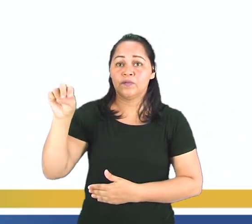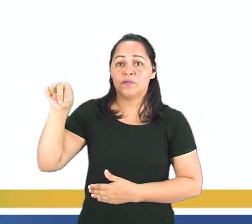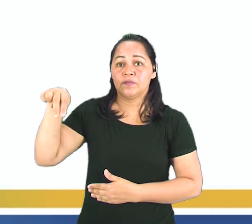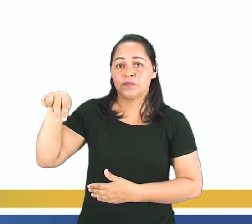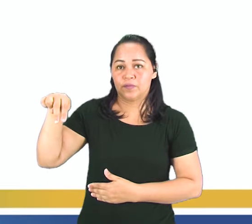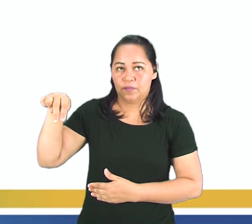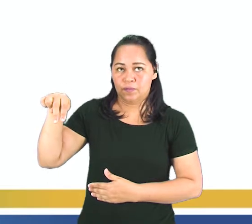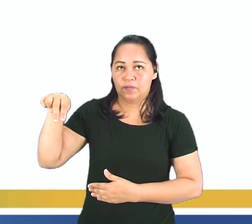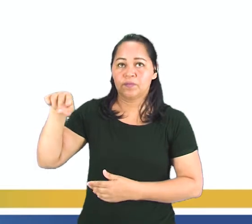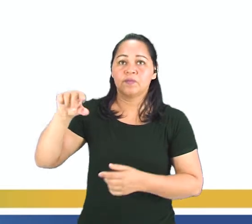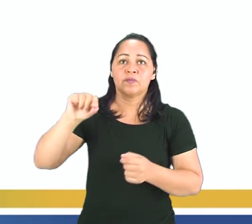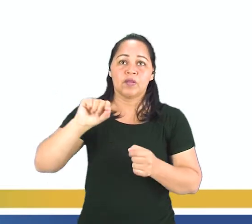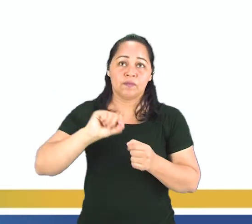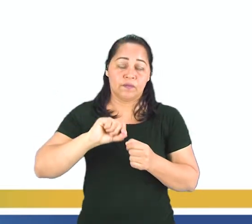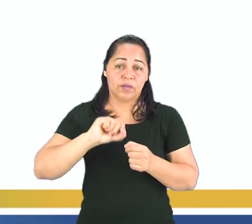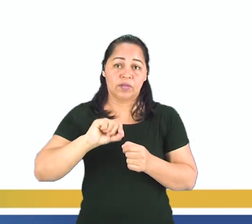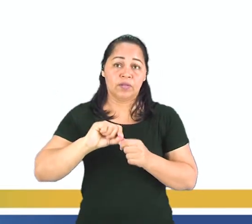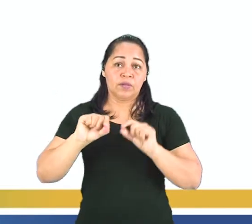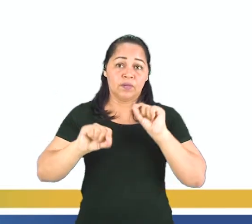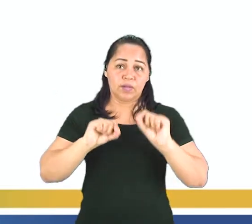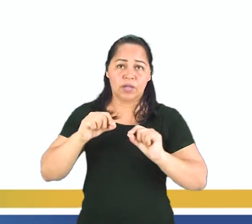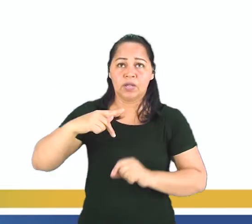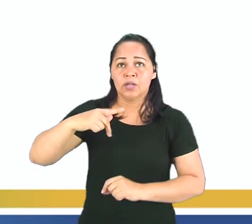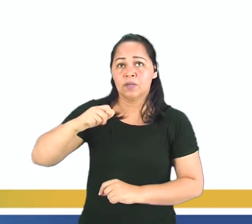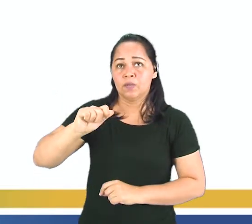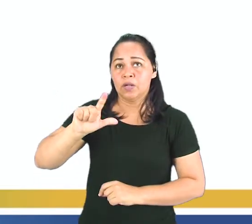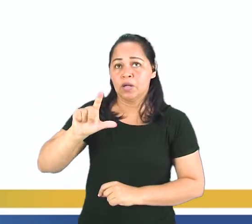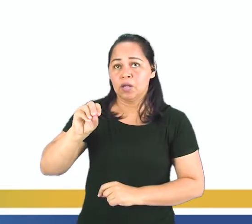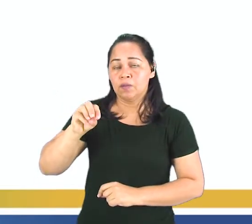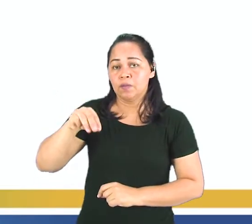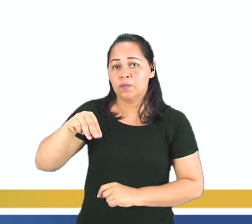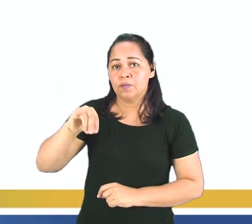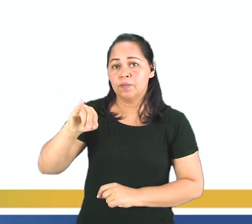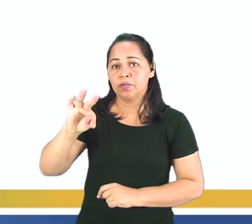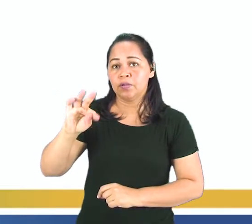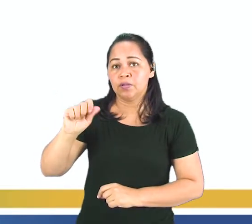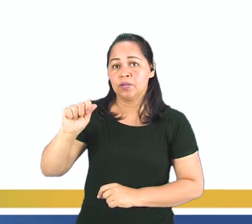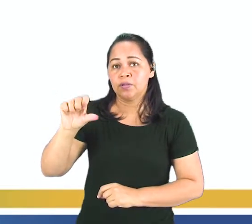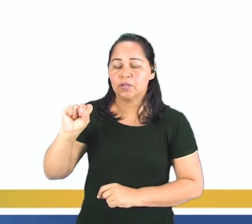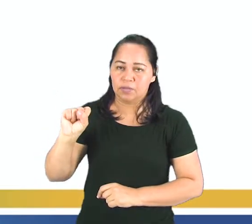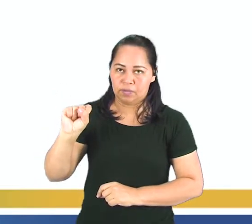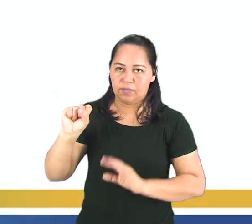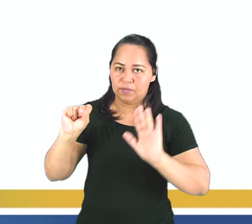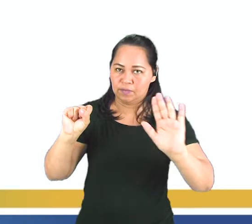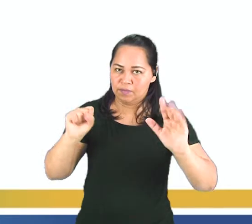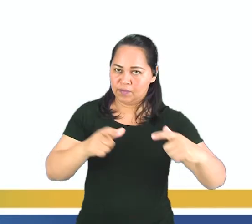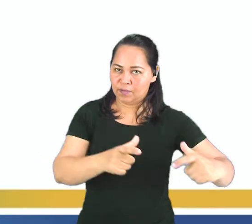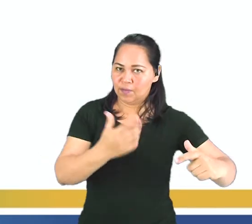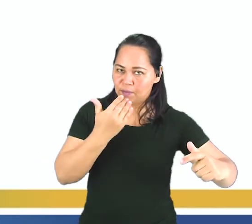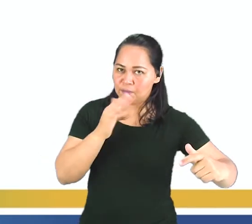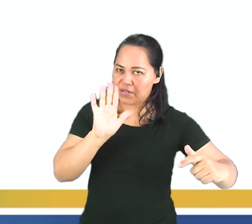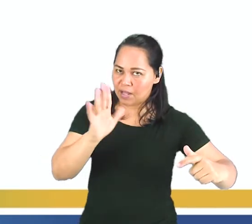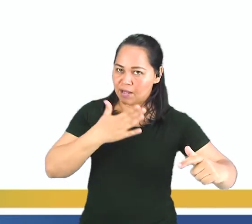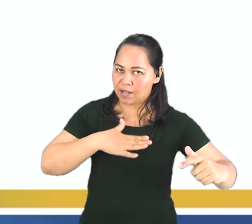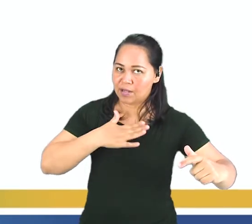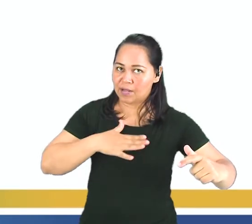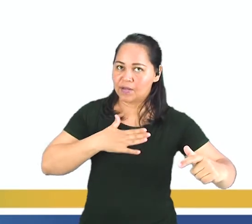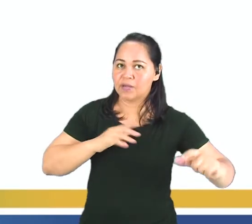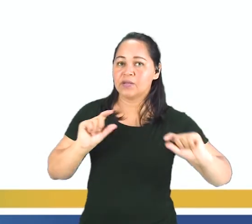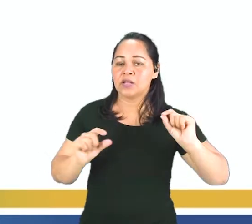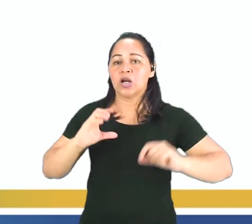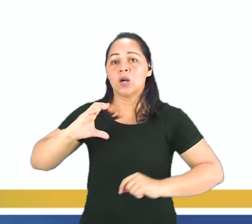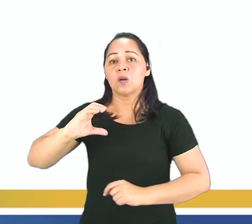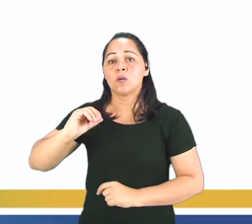en el fogón. ¿Saben lo que es palomitas? ¿O que son palomitas? Es un prato. Voy a explicar para ustedes. Además de